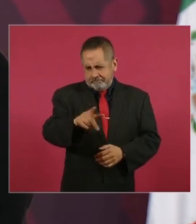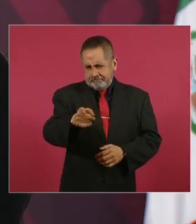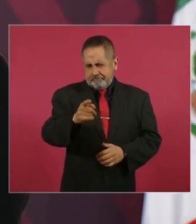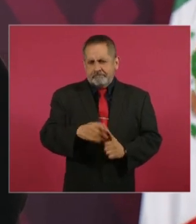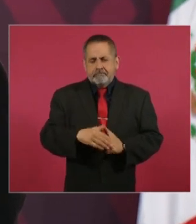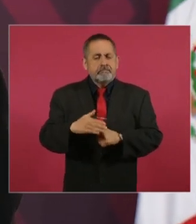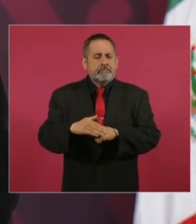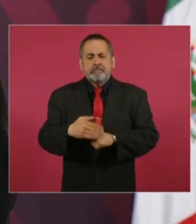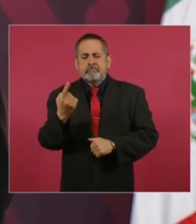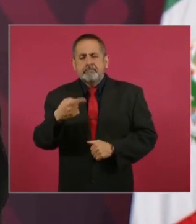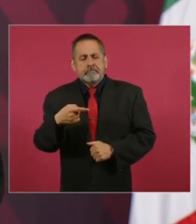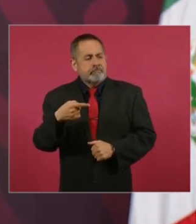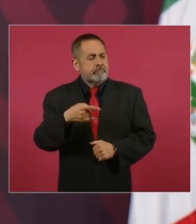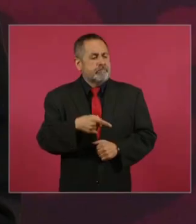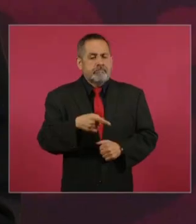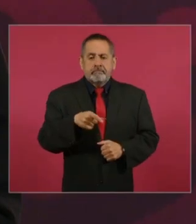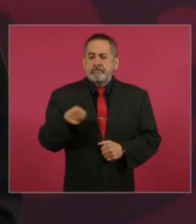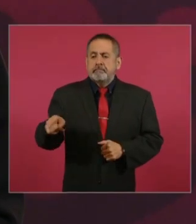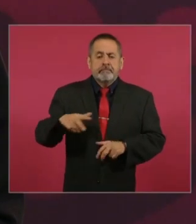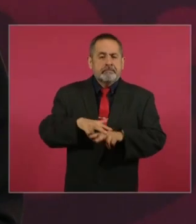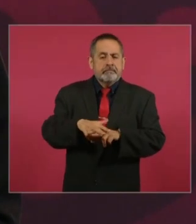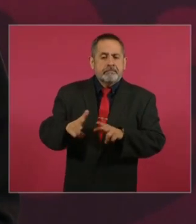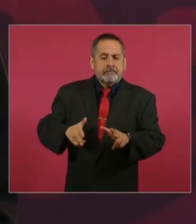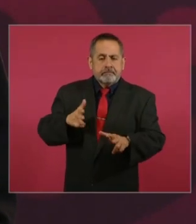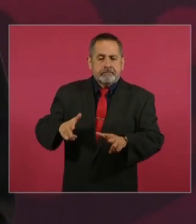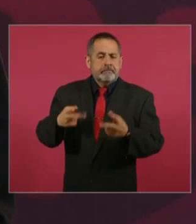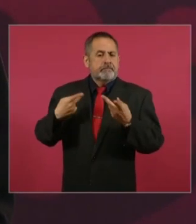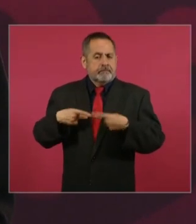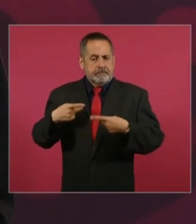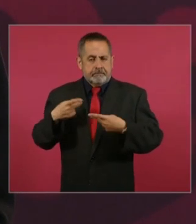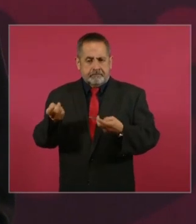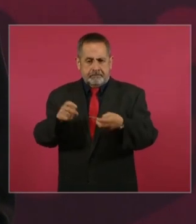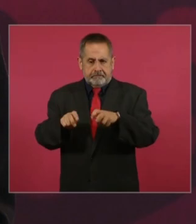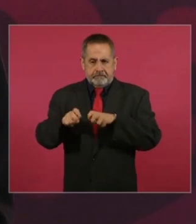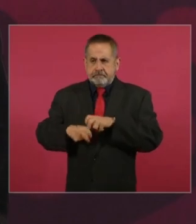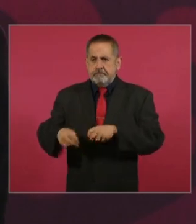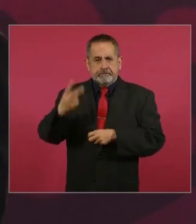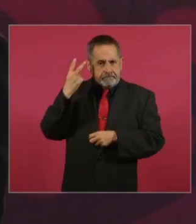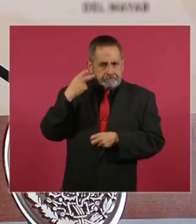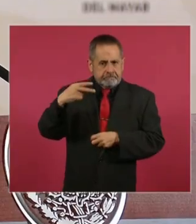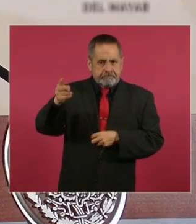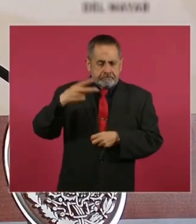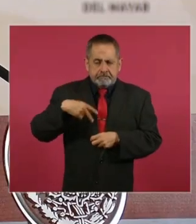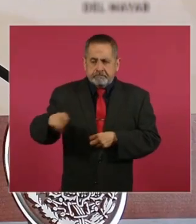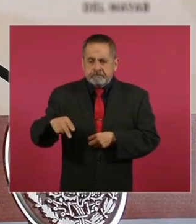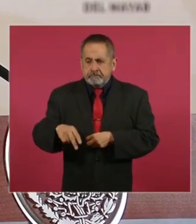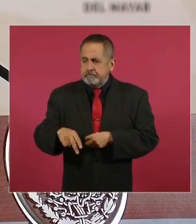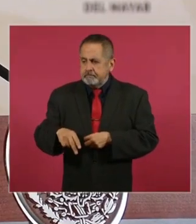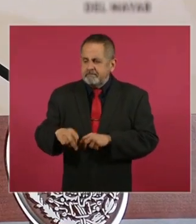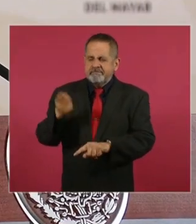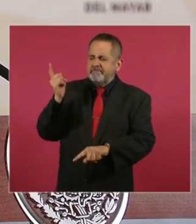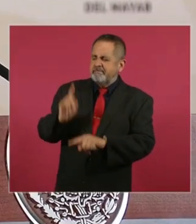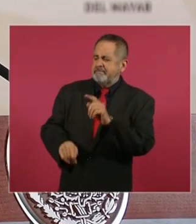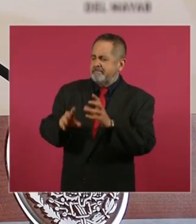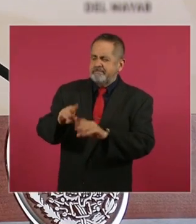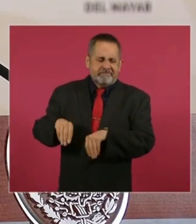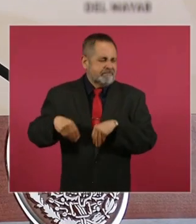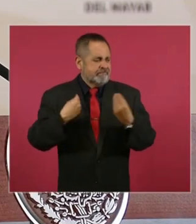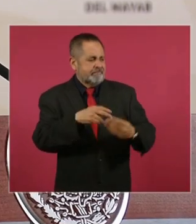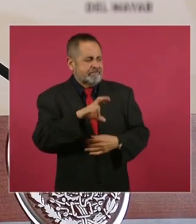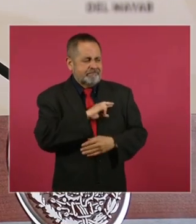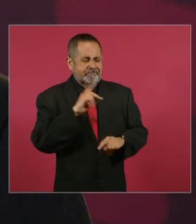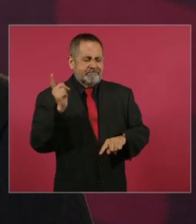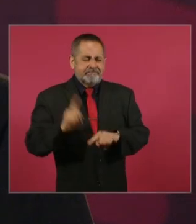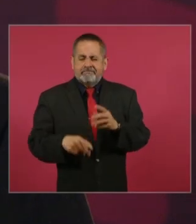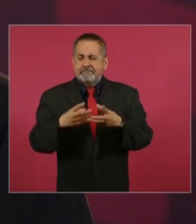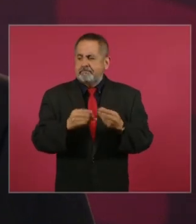desapareció los trenes de pasajeros y se fue a trabajar de asesor